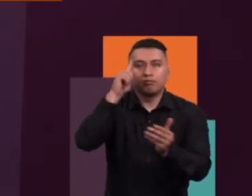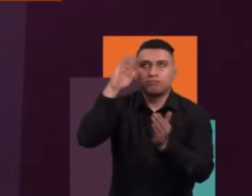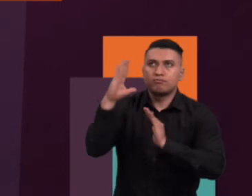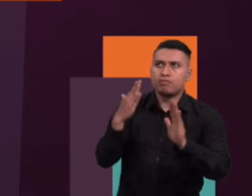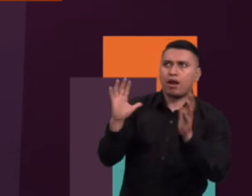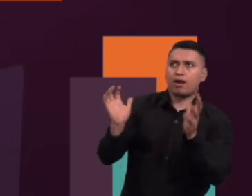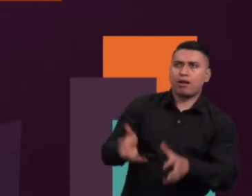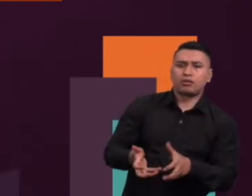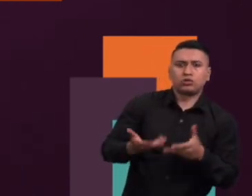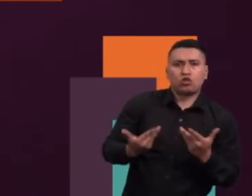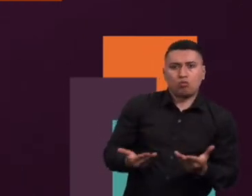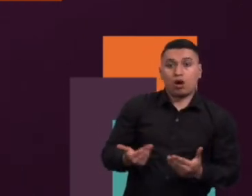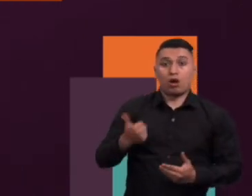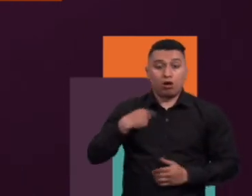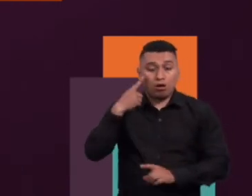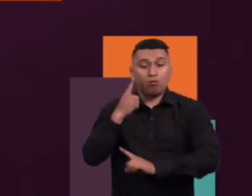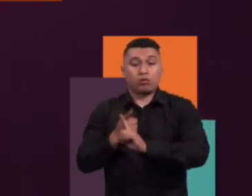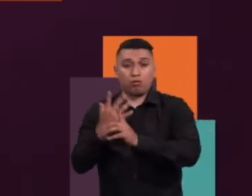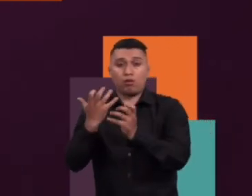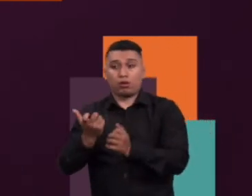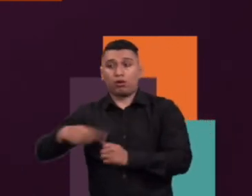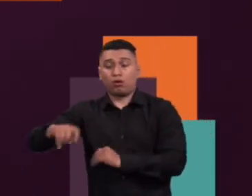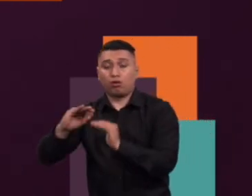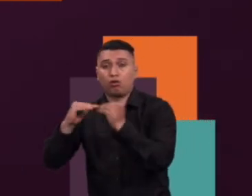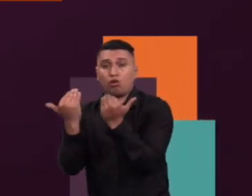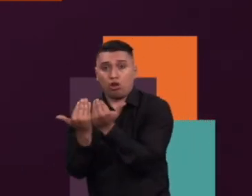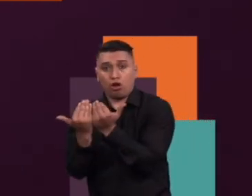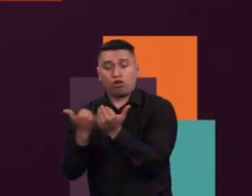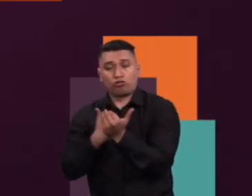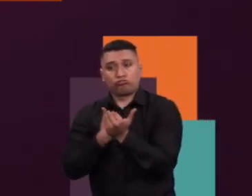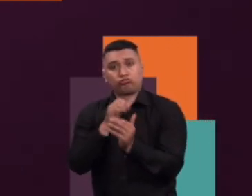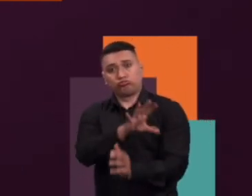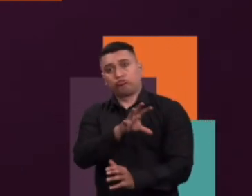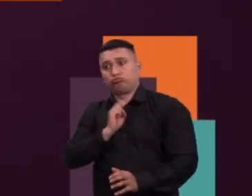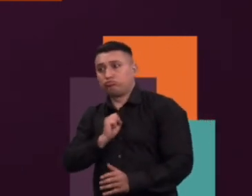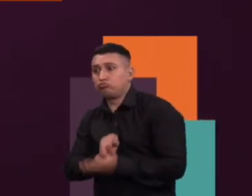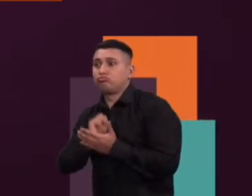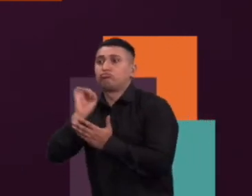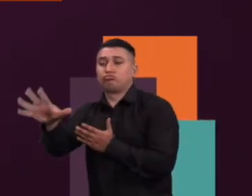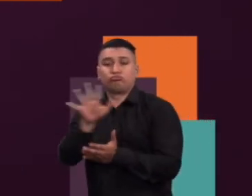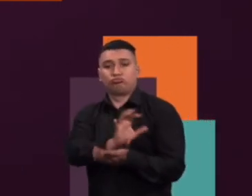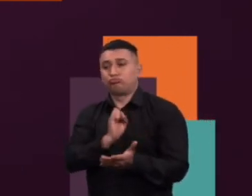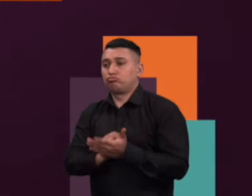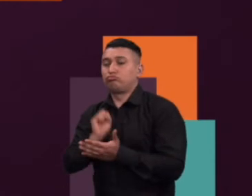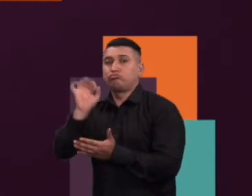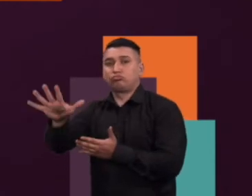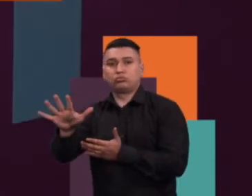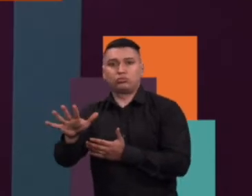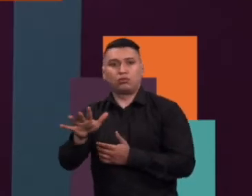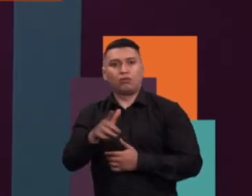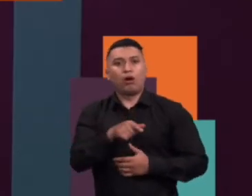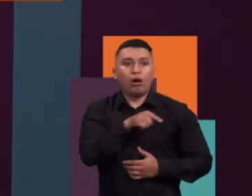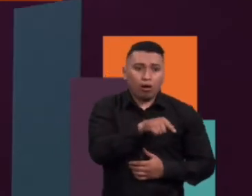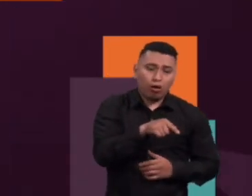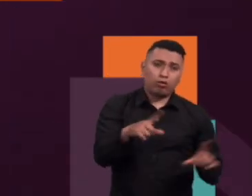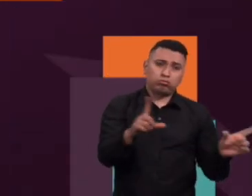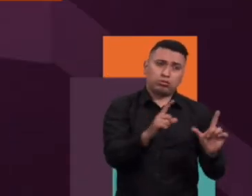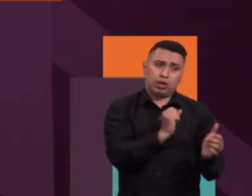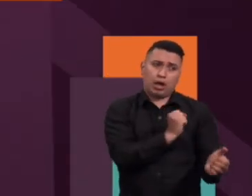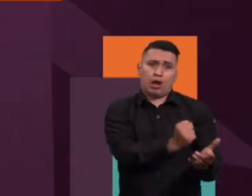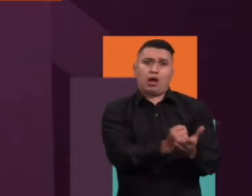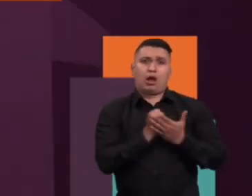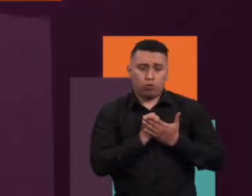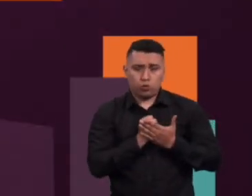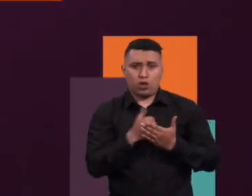clase. Mi propuesta está enfocada a tratar de llegar a estas instituciones a través de cualquier programa de ustedes, las cuales, por su